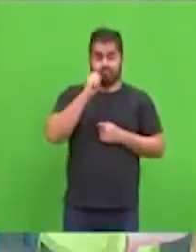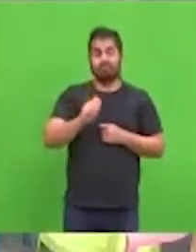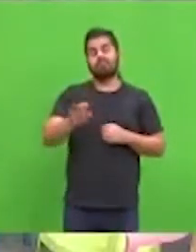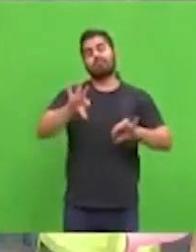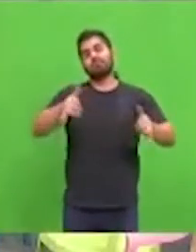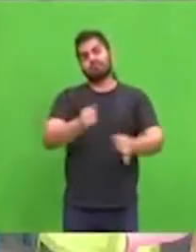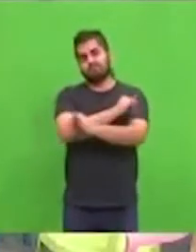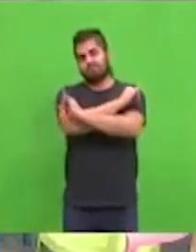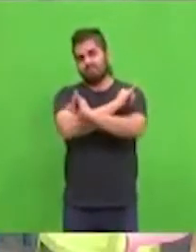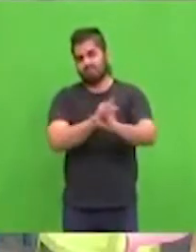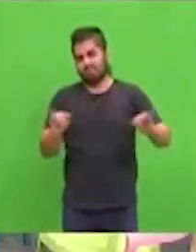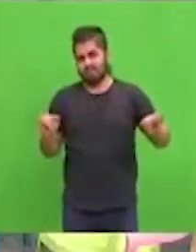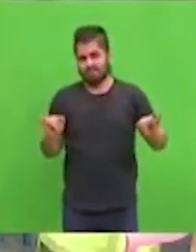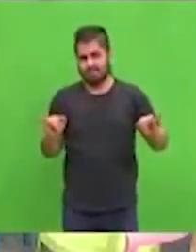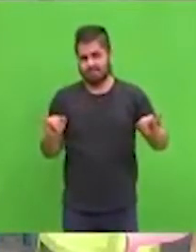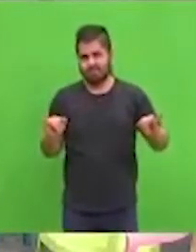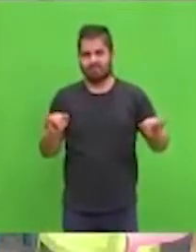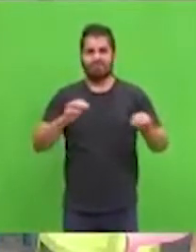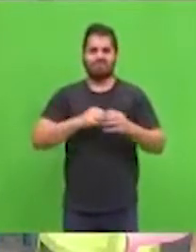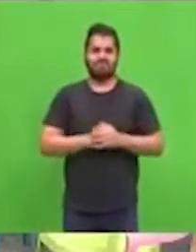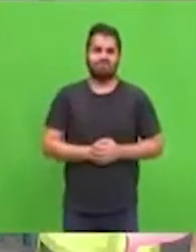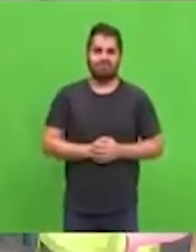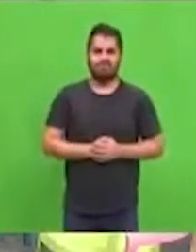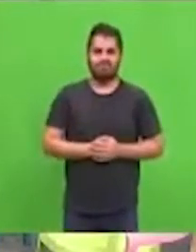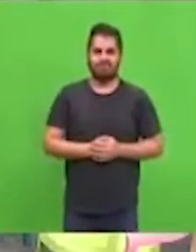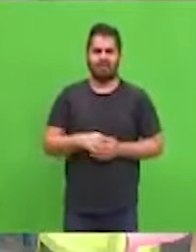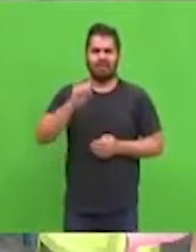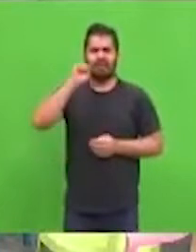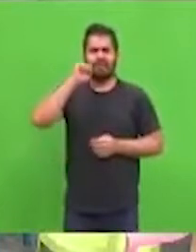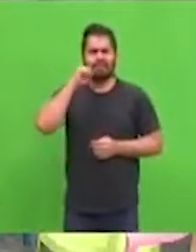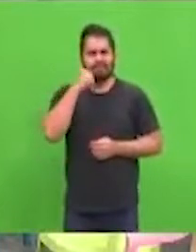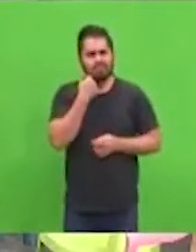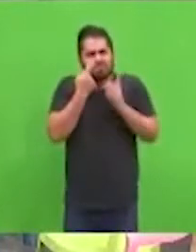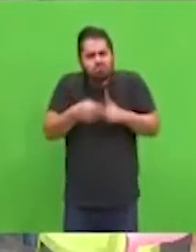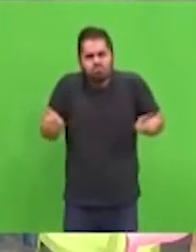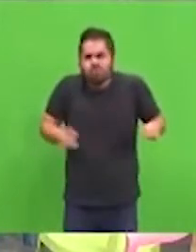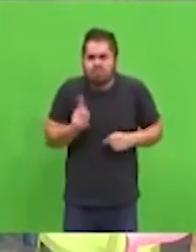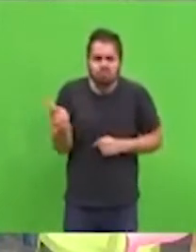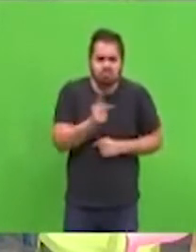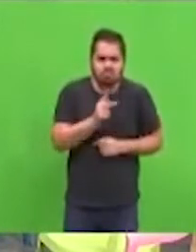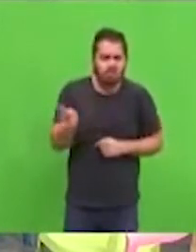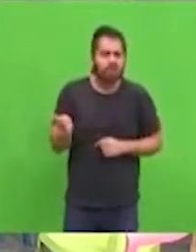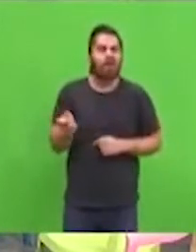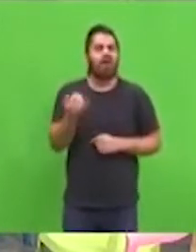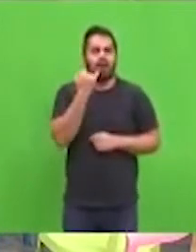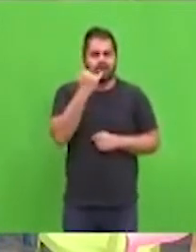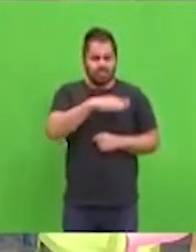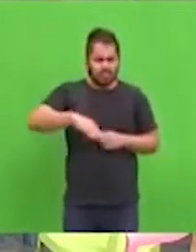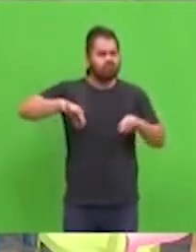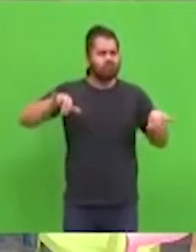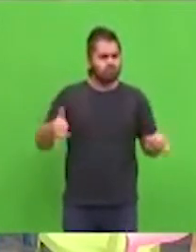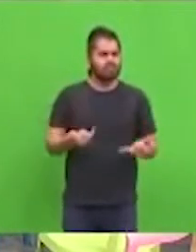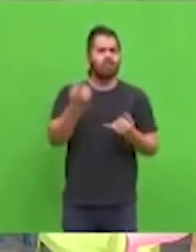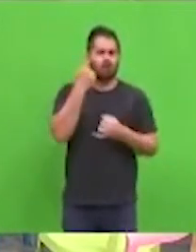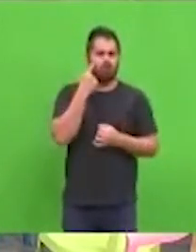tenemos programas nuevos que estábamos inaugurando, lanzando el año pasado, como El Ciudadano,